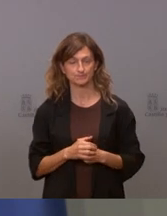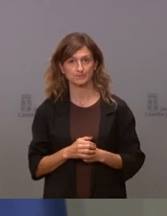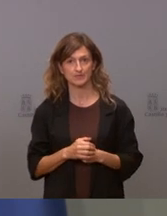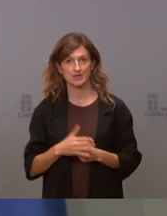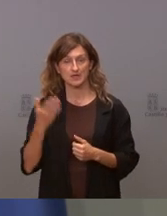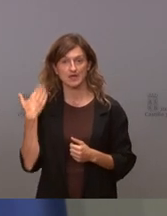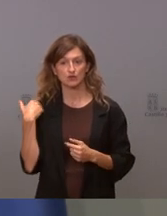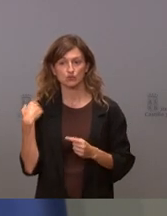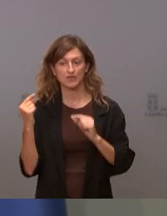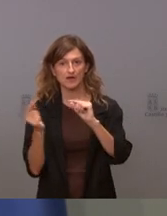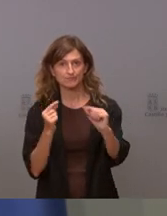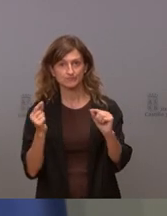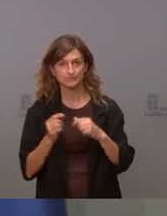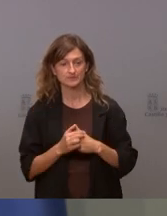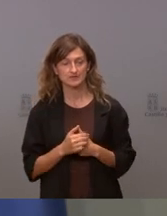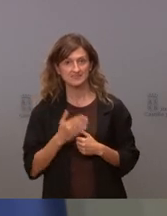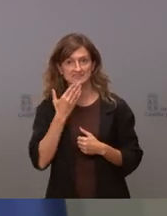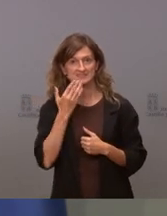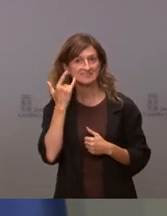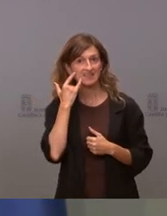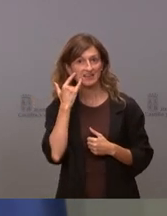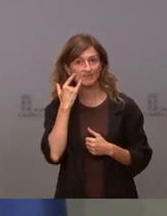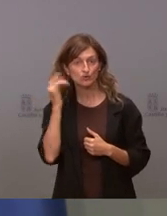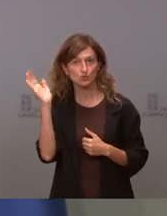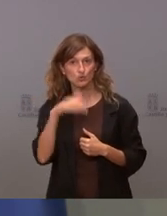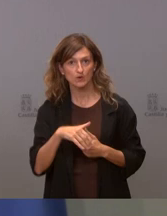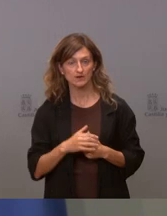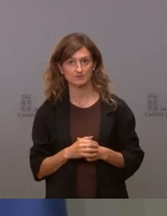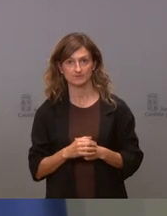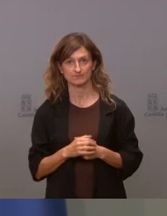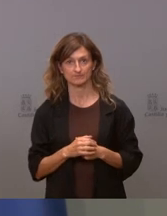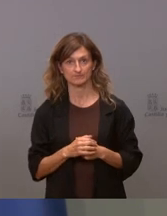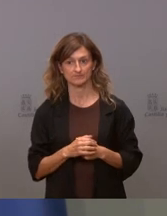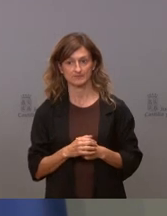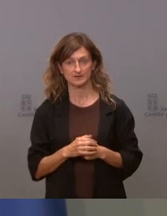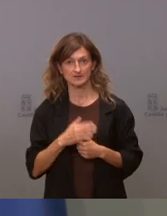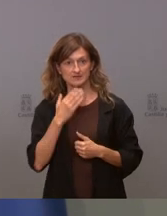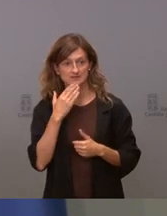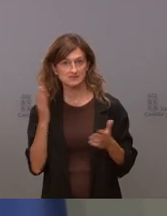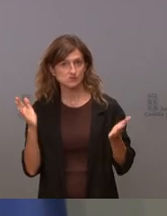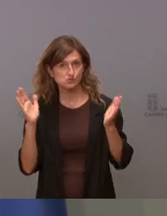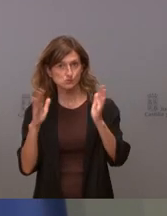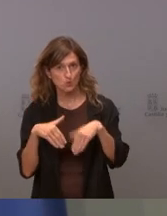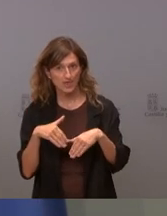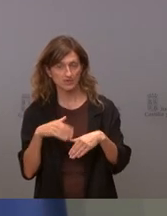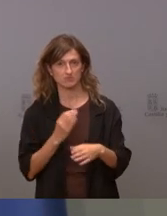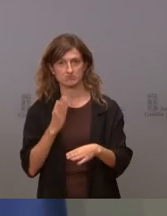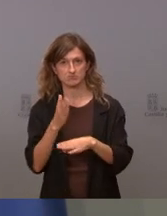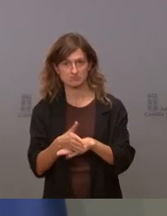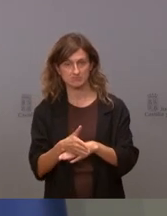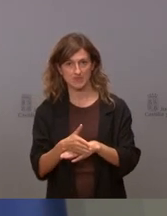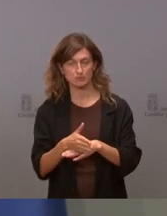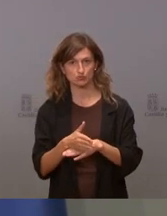debate me dijo bueno y si no hay teléfono pues si no hay teléfono iremos a buscarlos lo dije y hoy puedo repetir